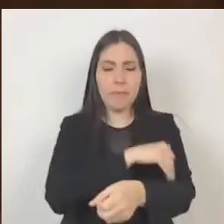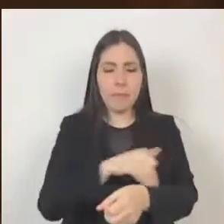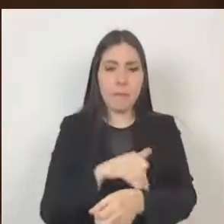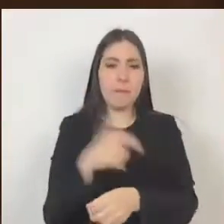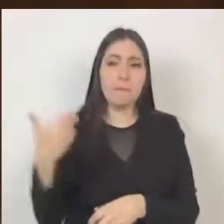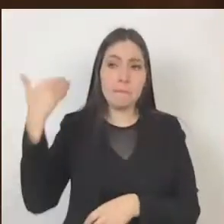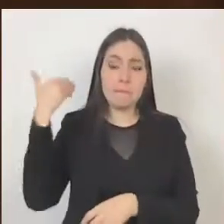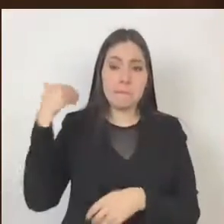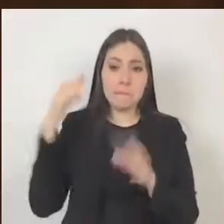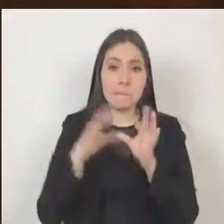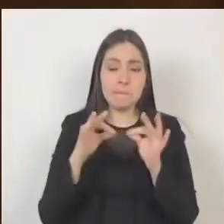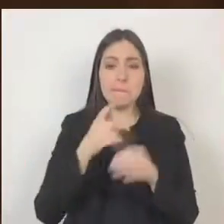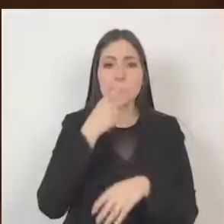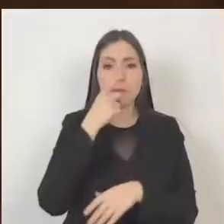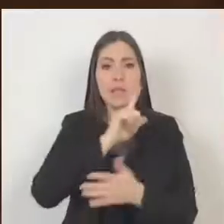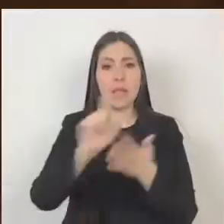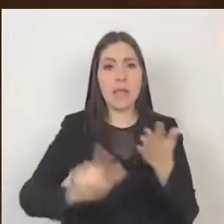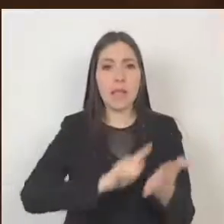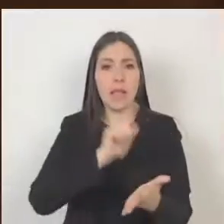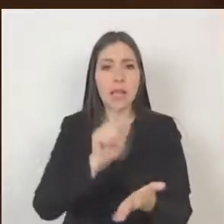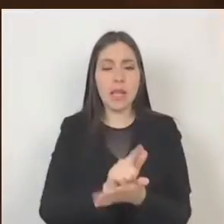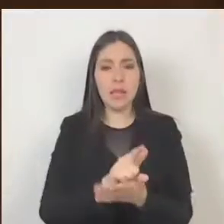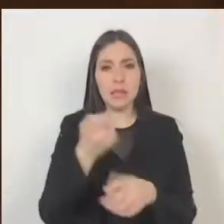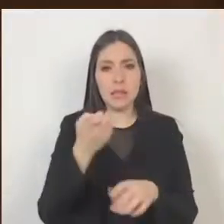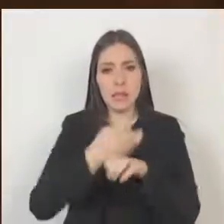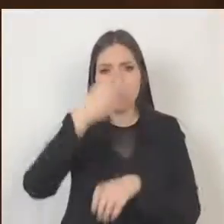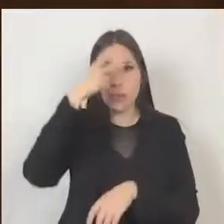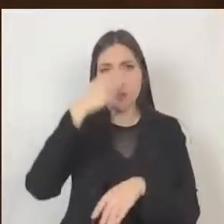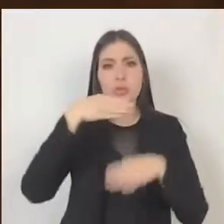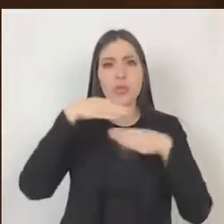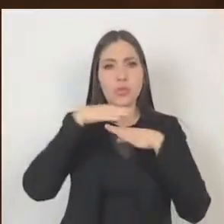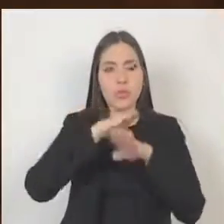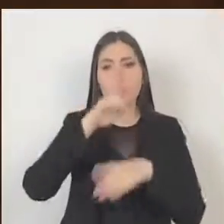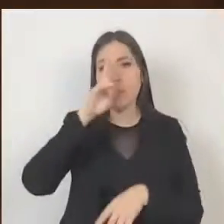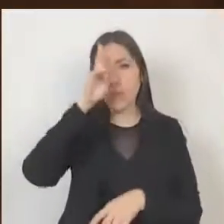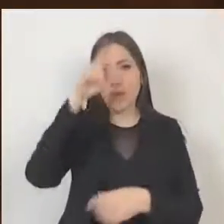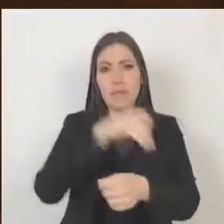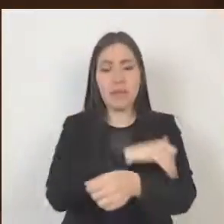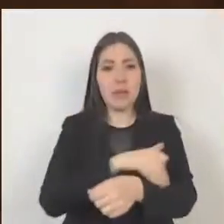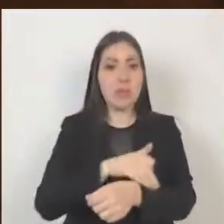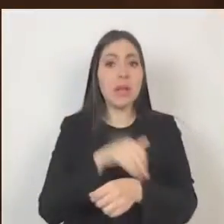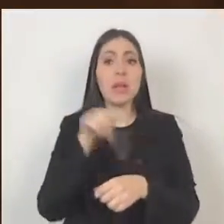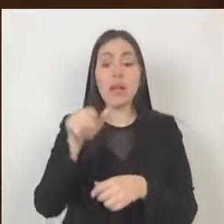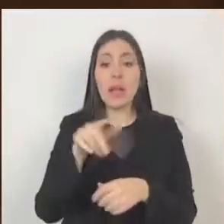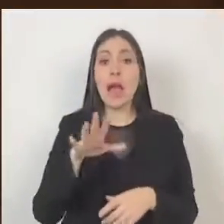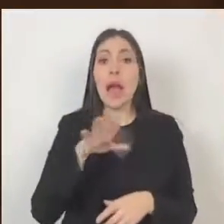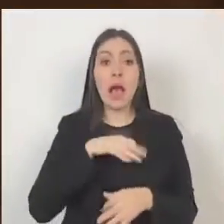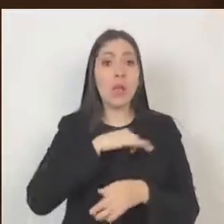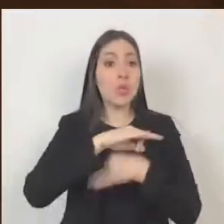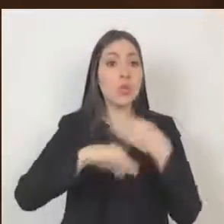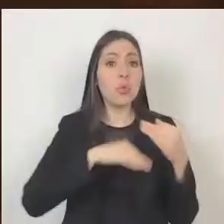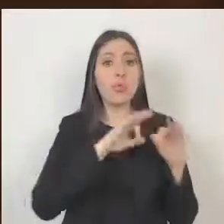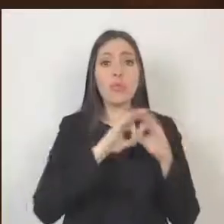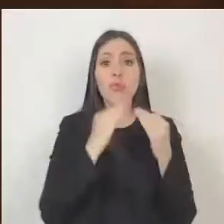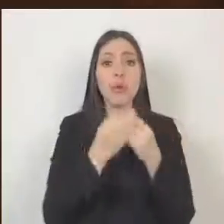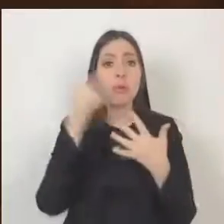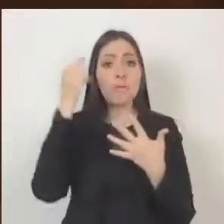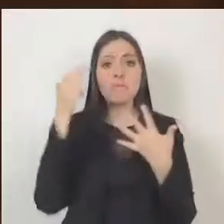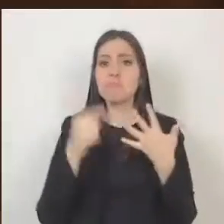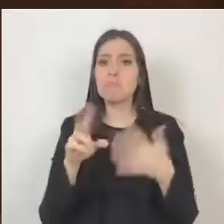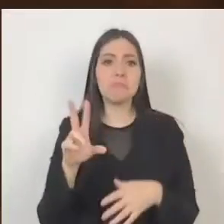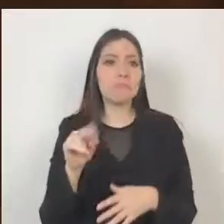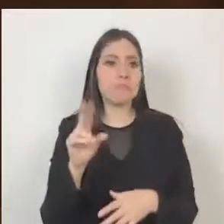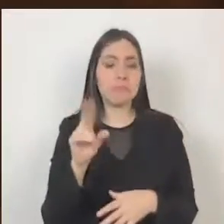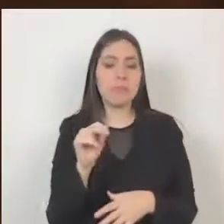que la normatividad local en materia de violencia familiar no contempla todas las formas en que ésta